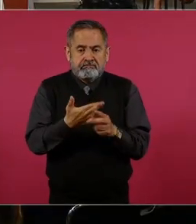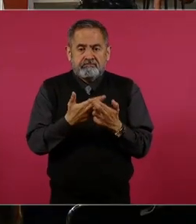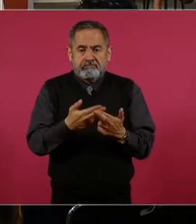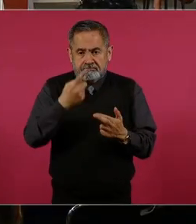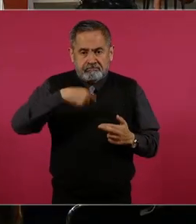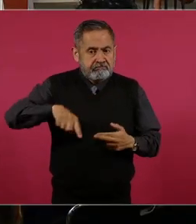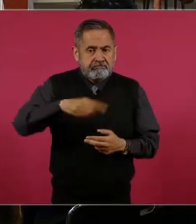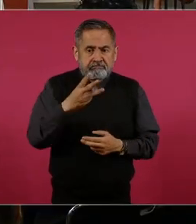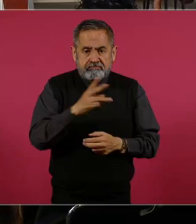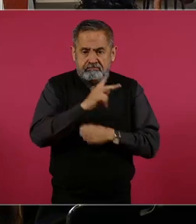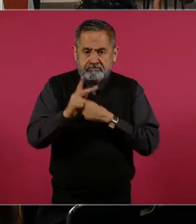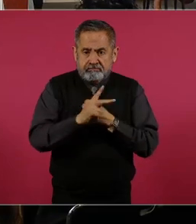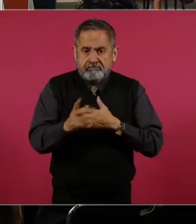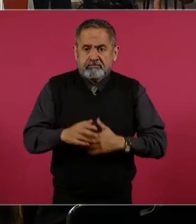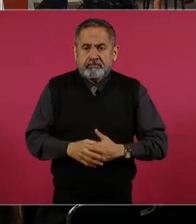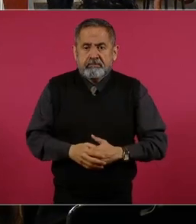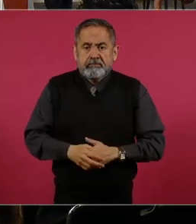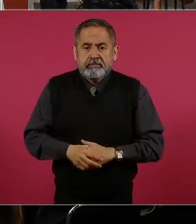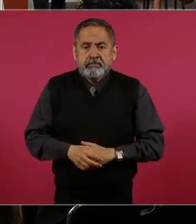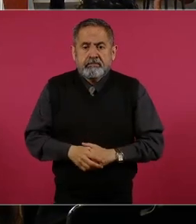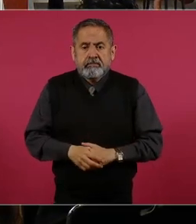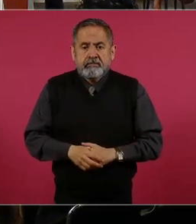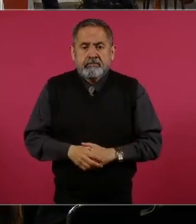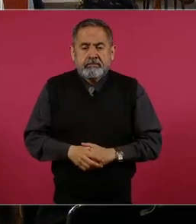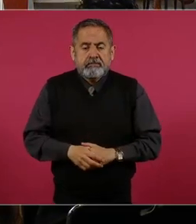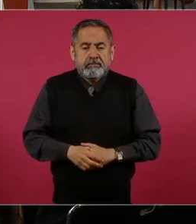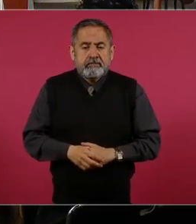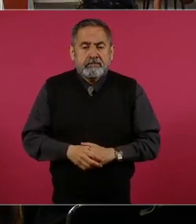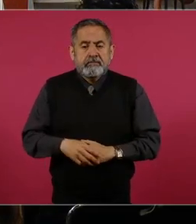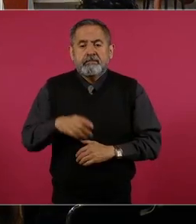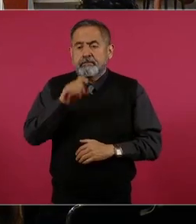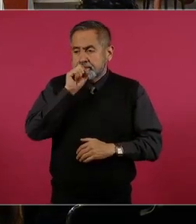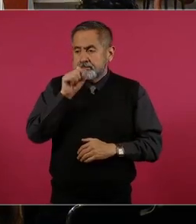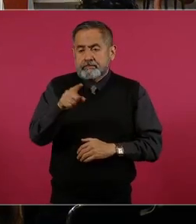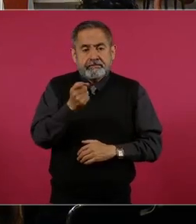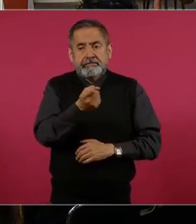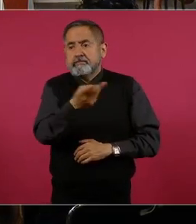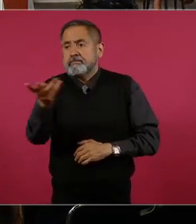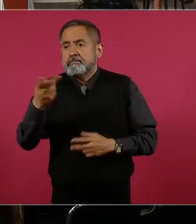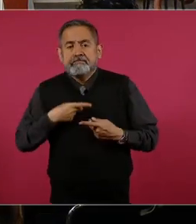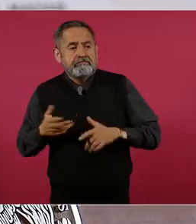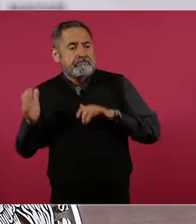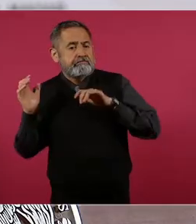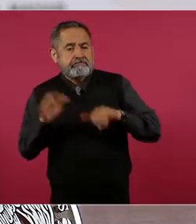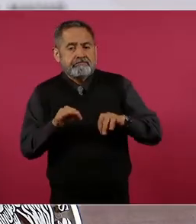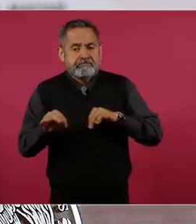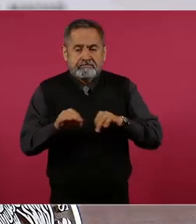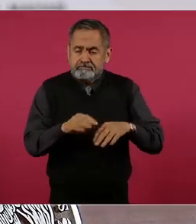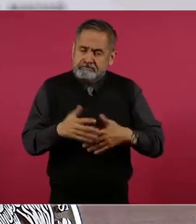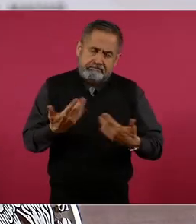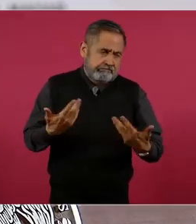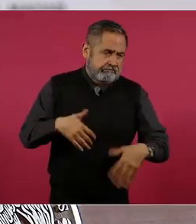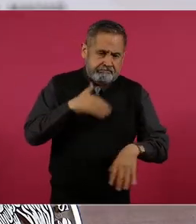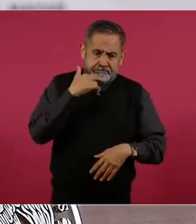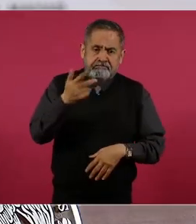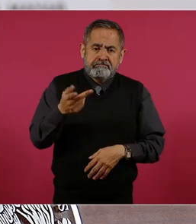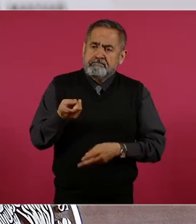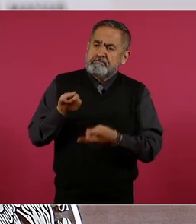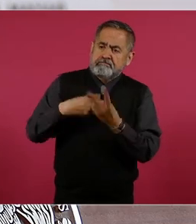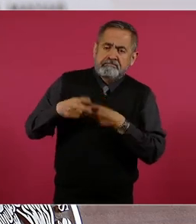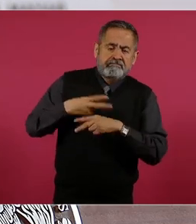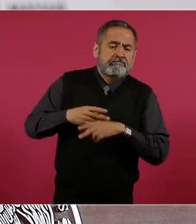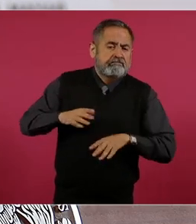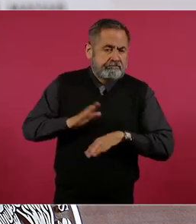países. Los empleos. Y para los empleos en México traería un